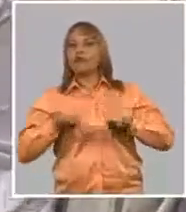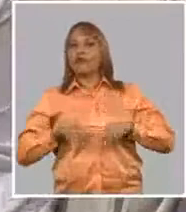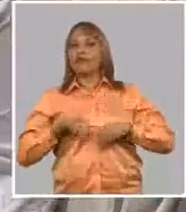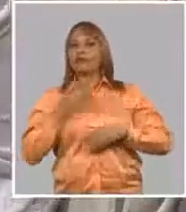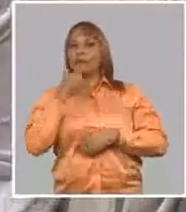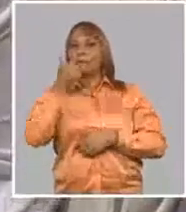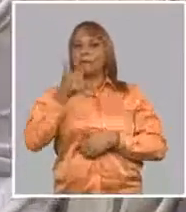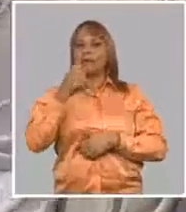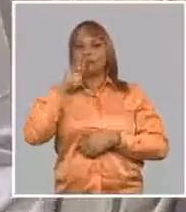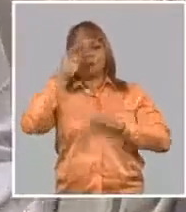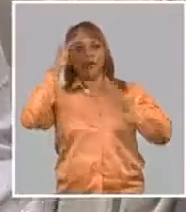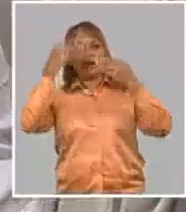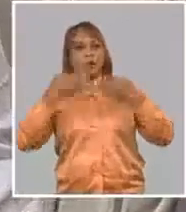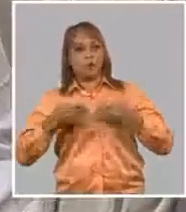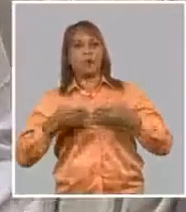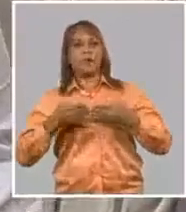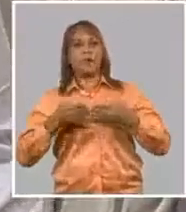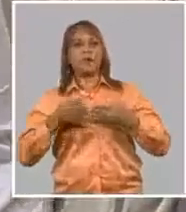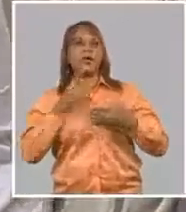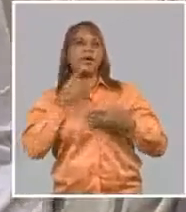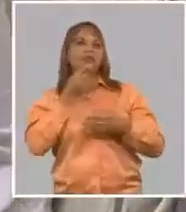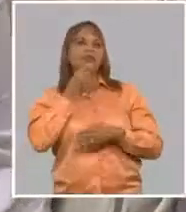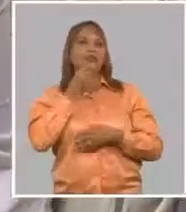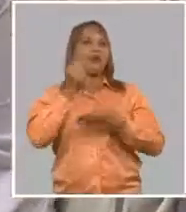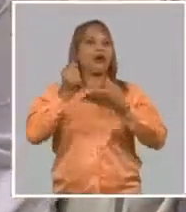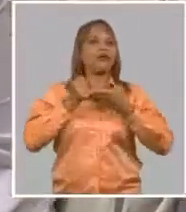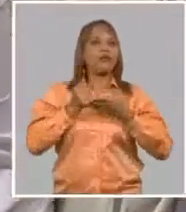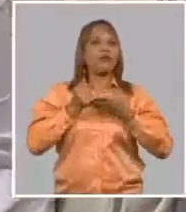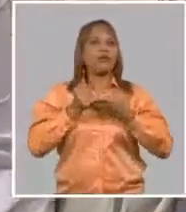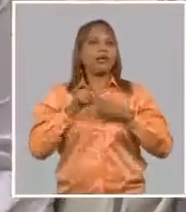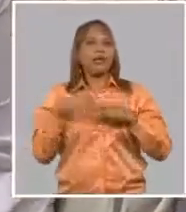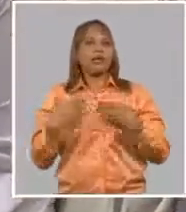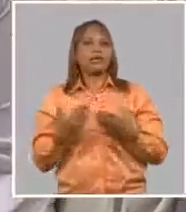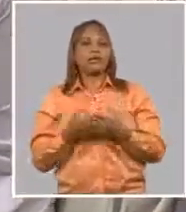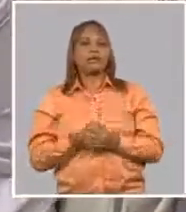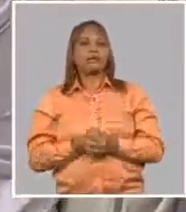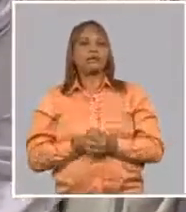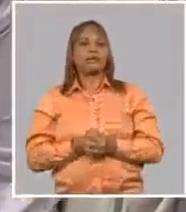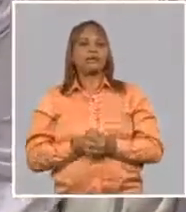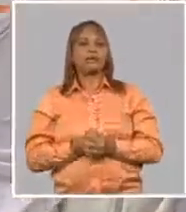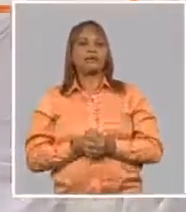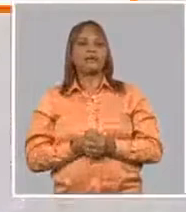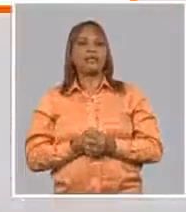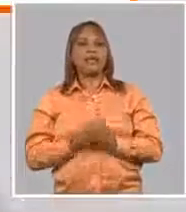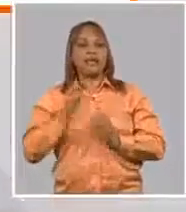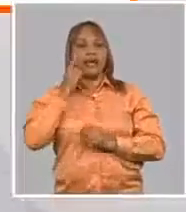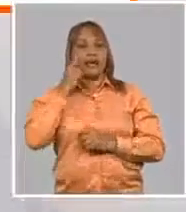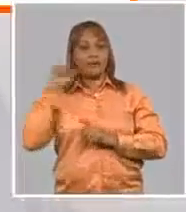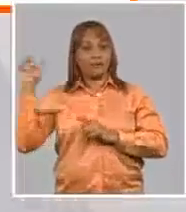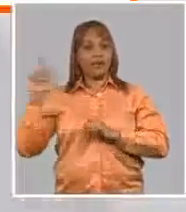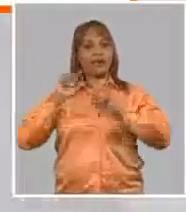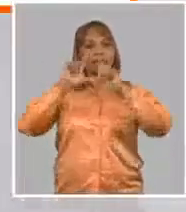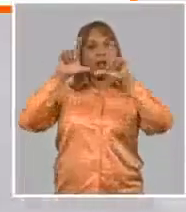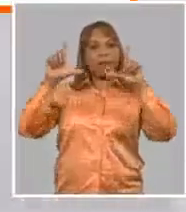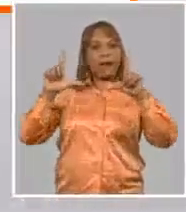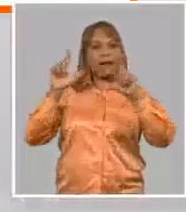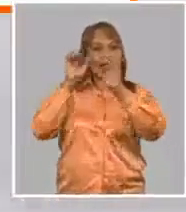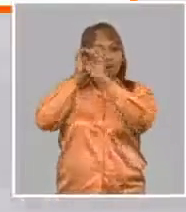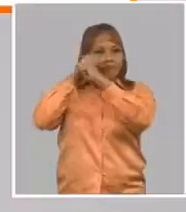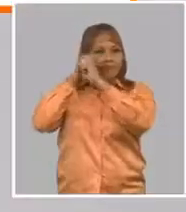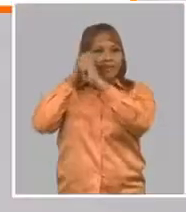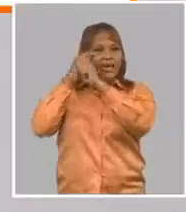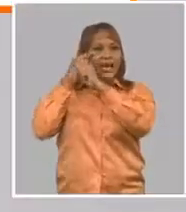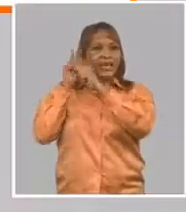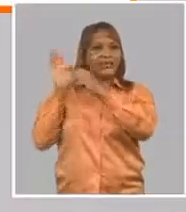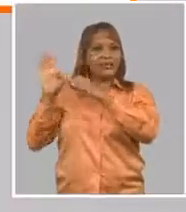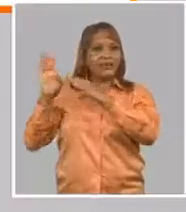Esto nos permite a nosotros, en la figura del medio, se ve una imagen al microscopio electrónico, que refleja